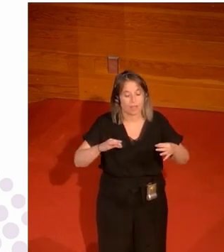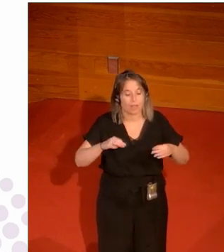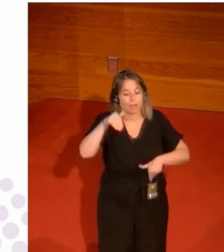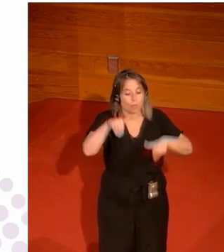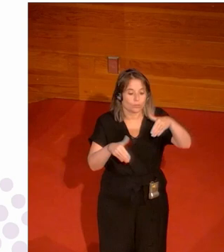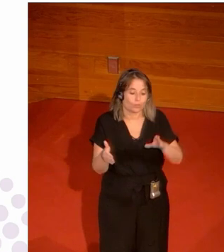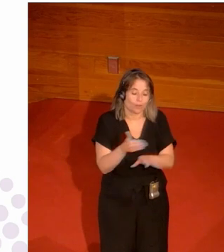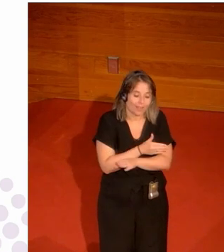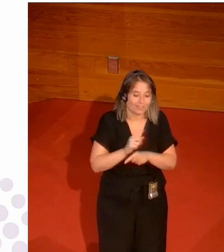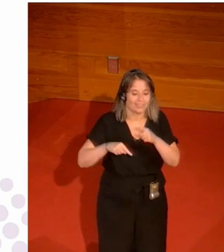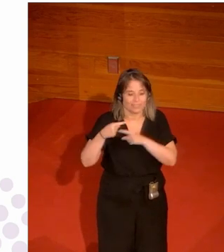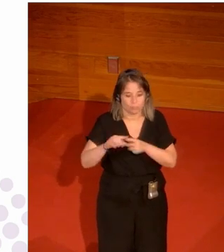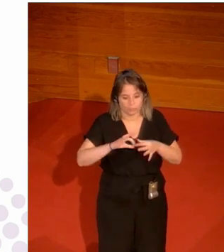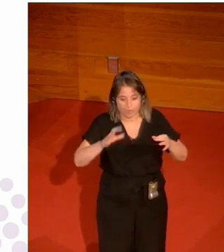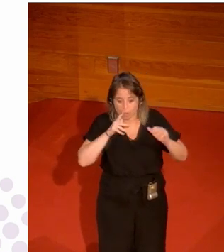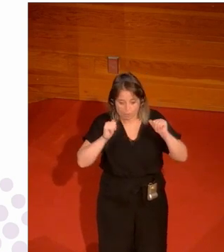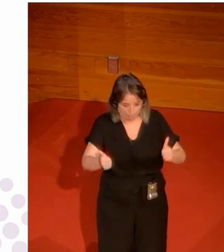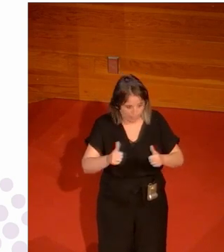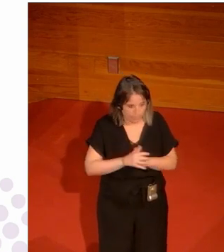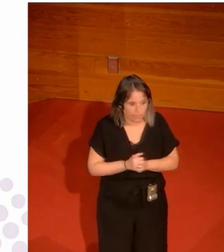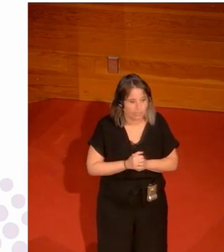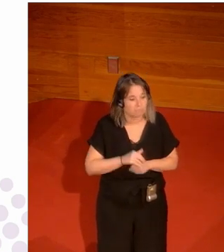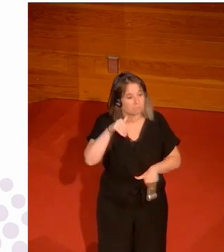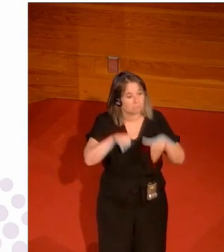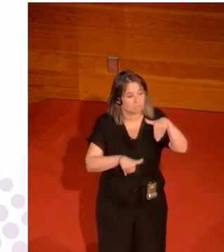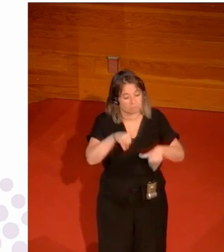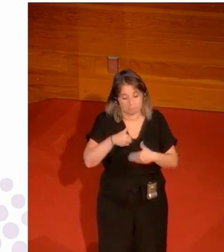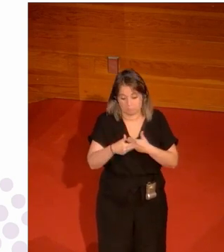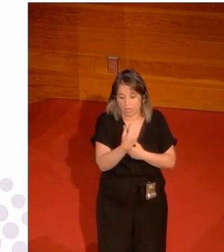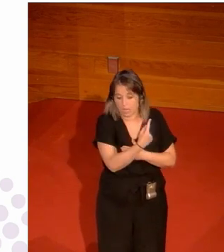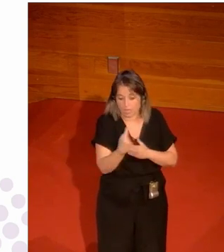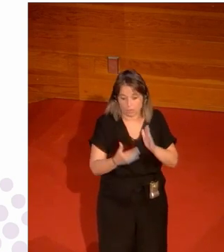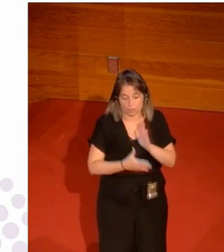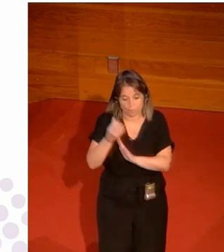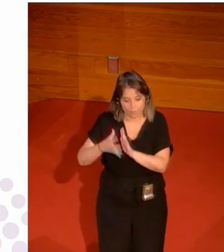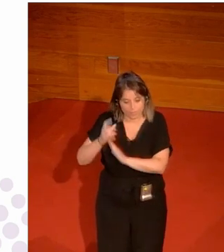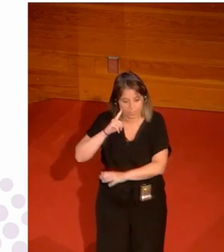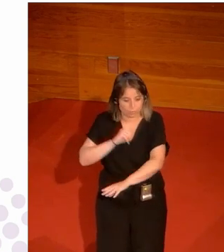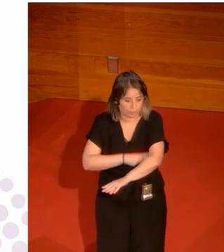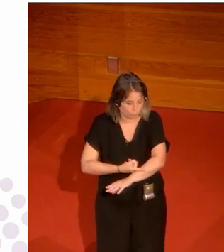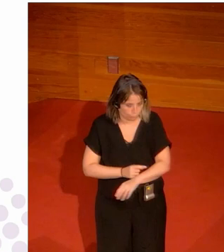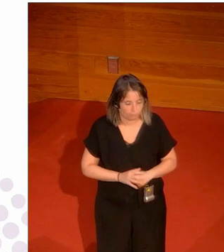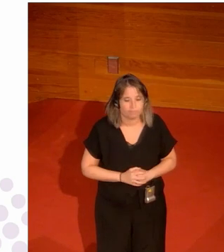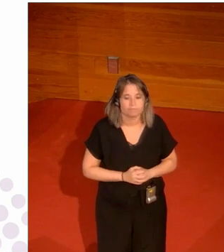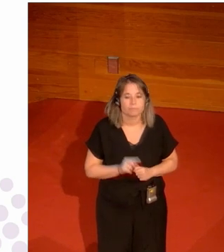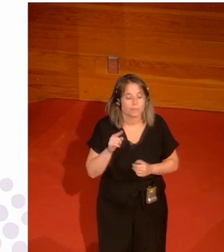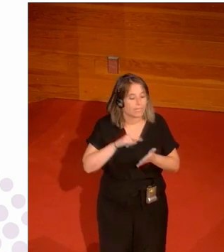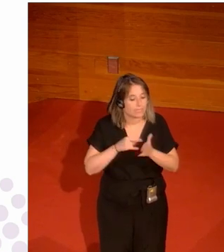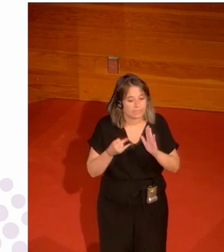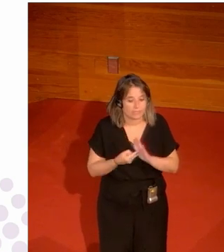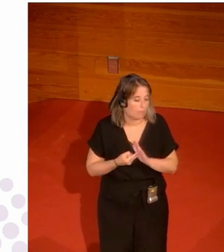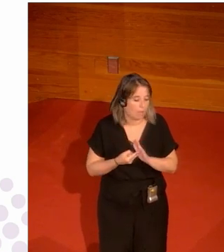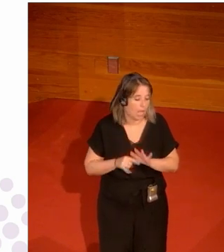después de los juegos olímpicos es decir ahora empezarán hacer las elecciones en cada una de las federaciones de deportes olímpicos y es un sistema